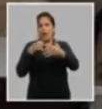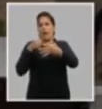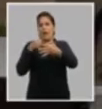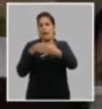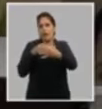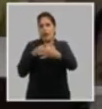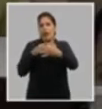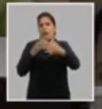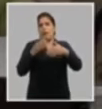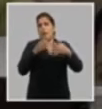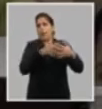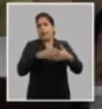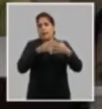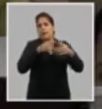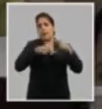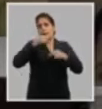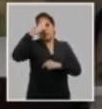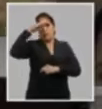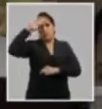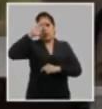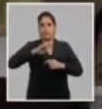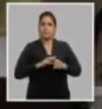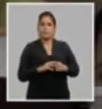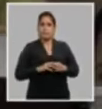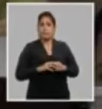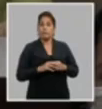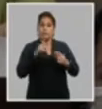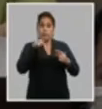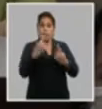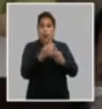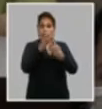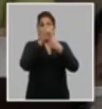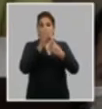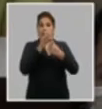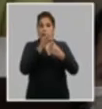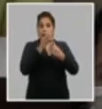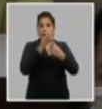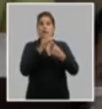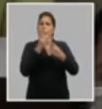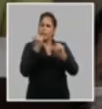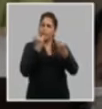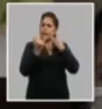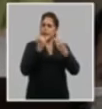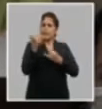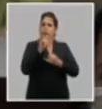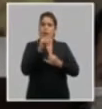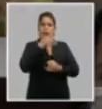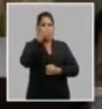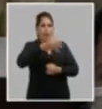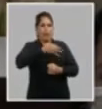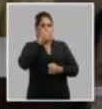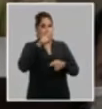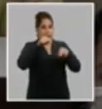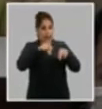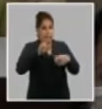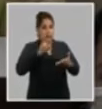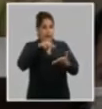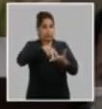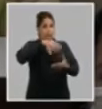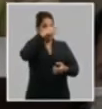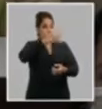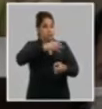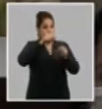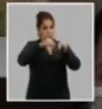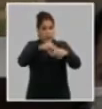en general cultural de nuestra nación hay un elemento que nos interesaba también destacar en el escenario